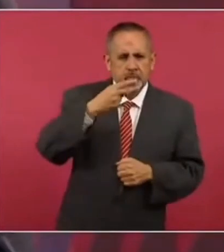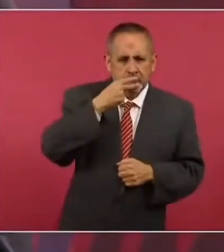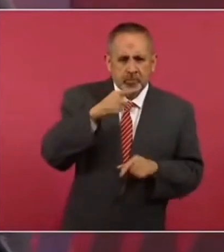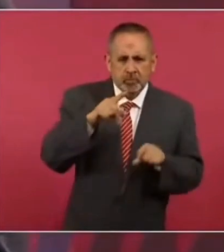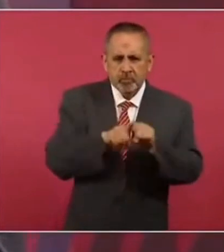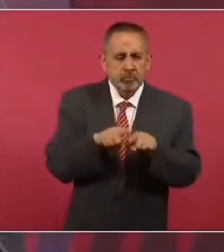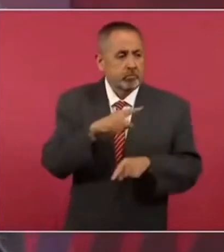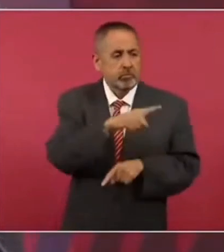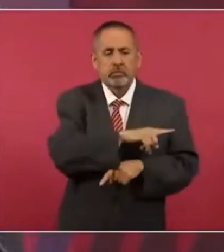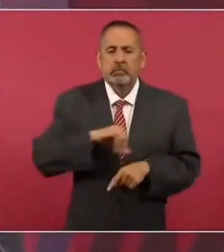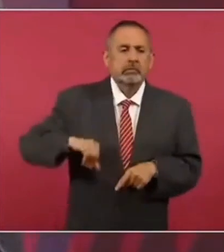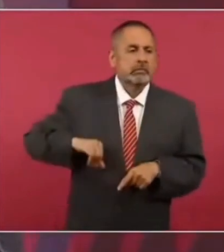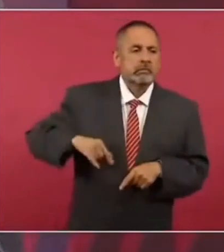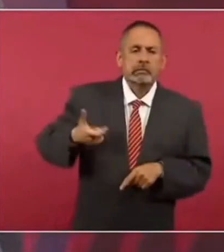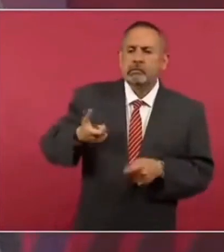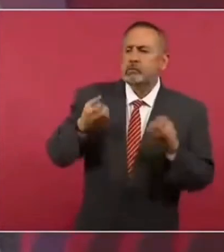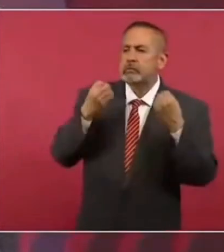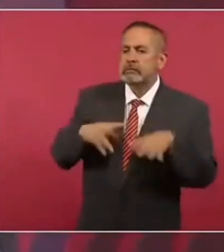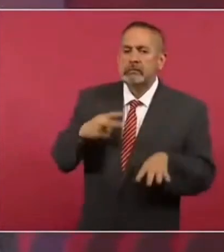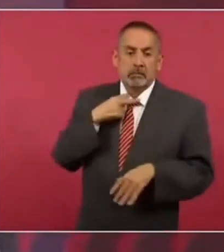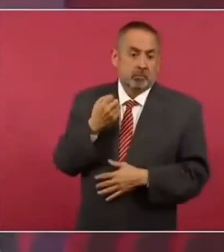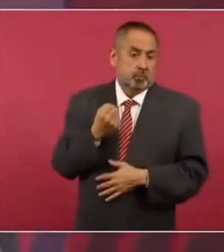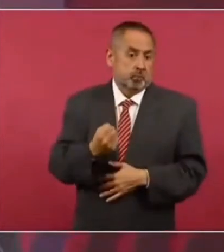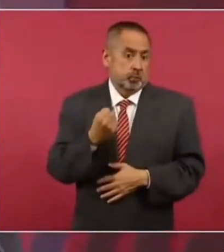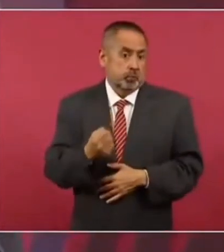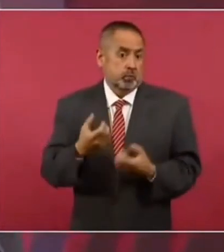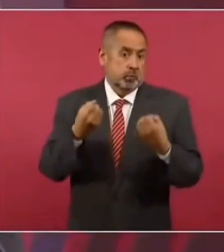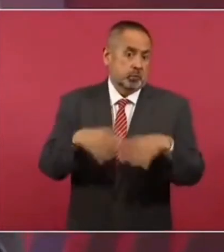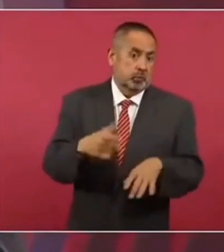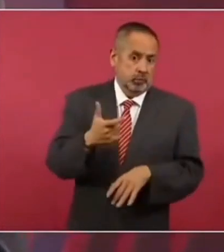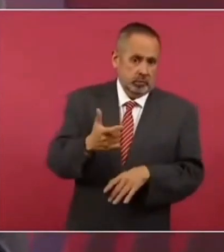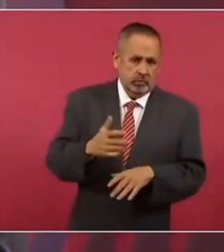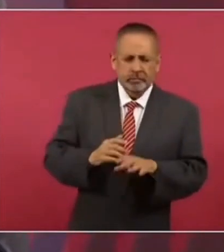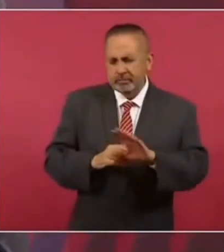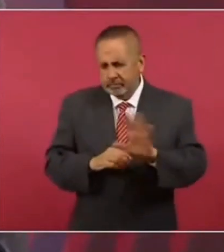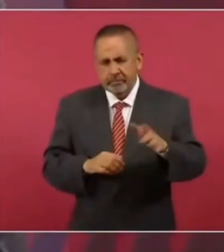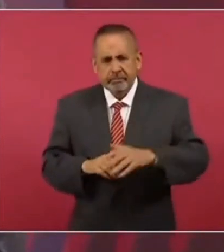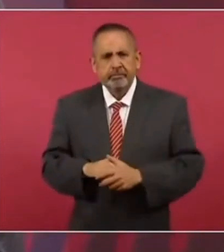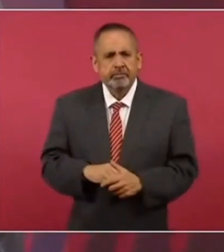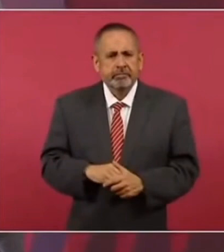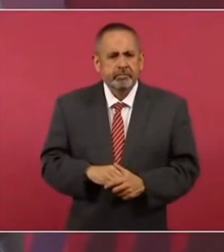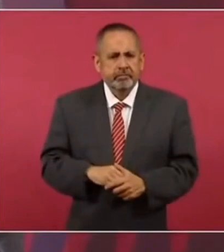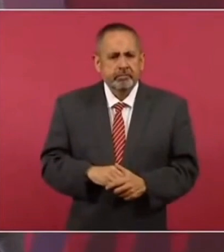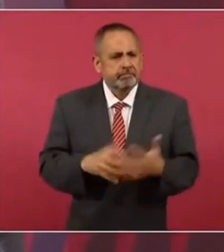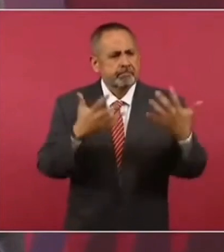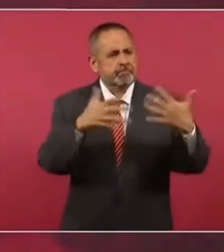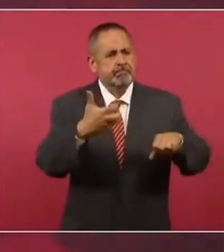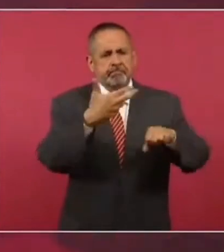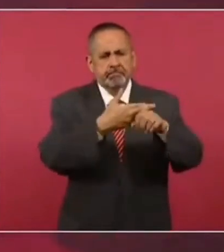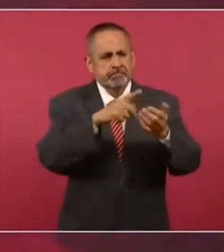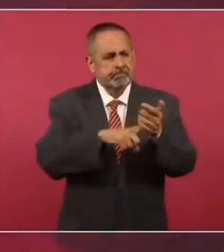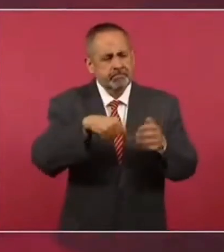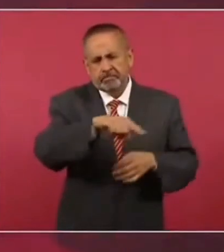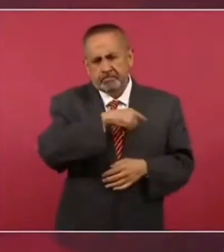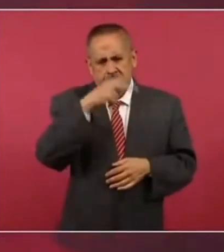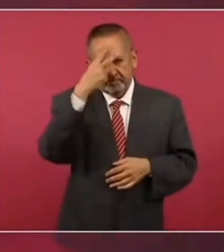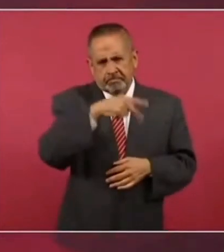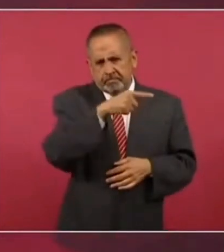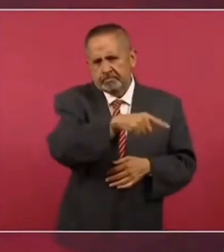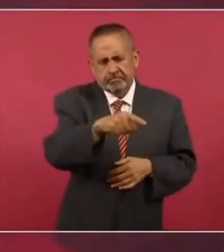Son intereses muy poderosos. la verdad que los empresarios en México